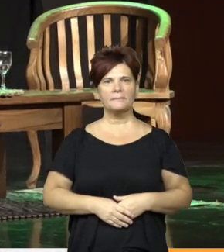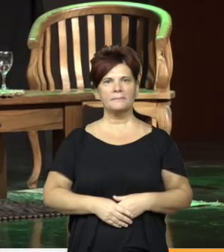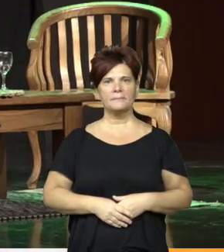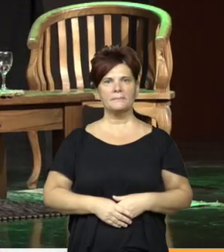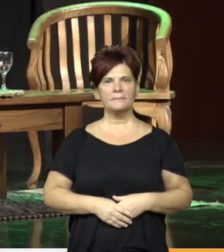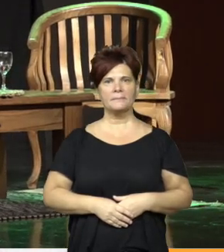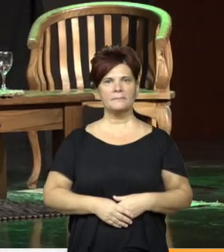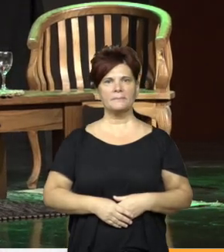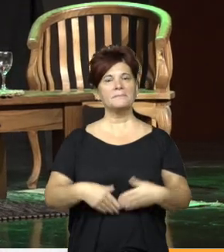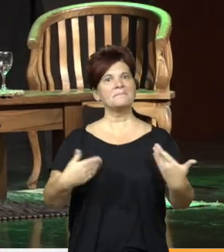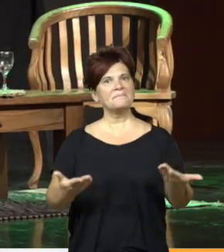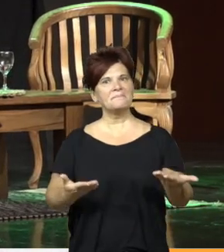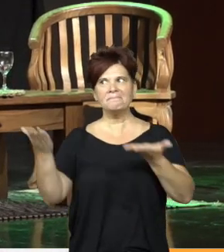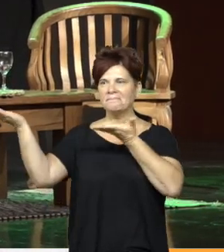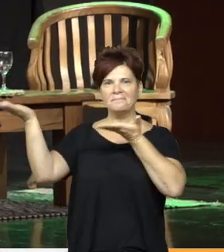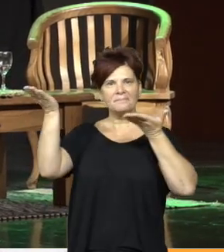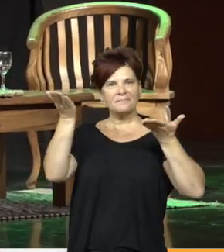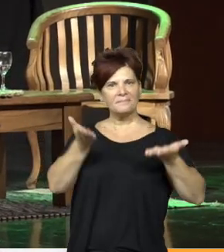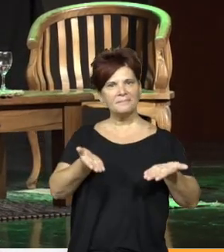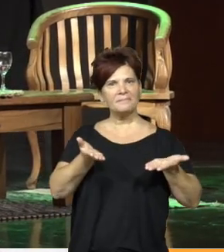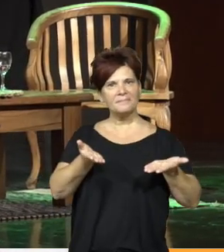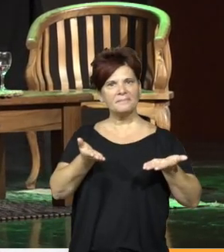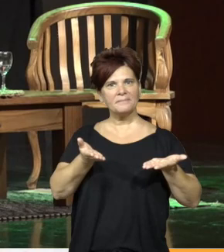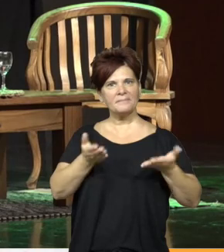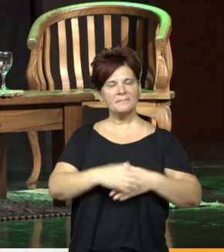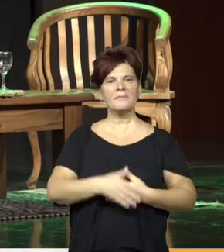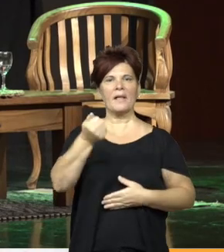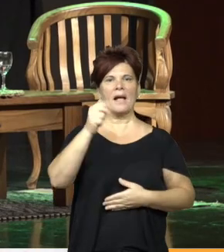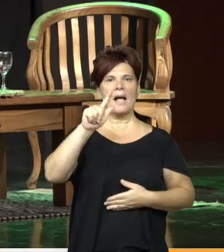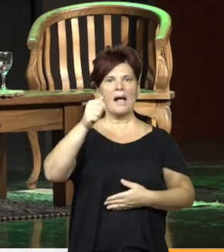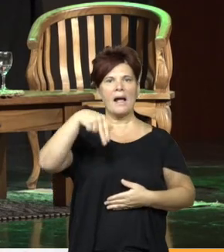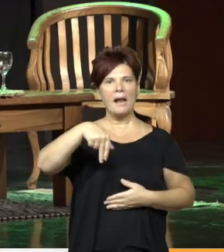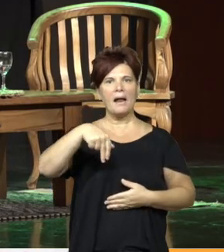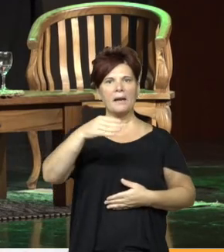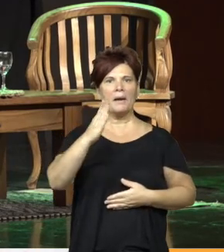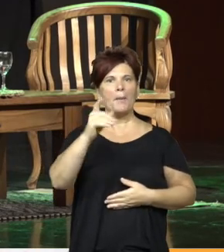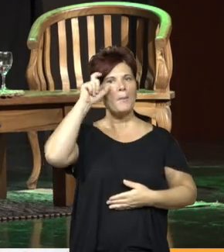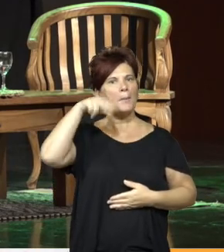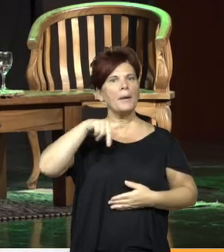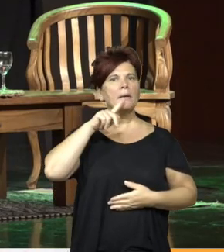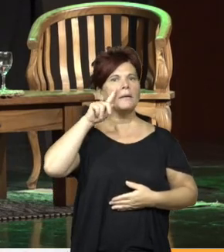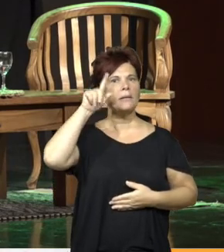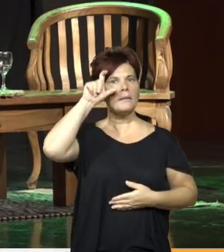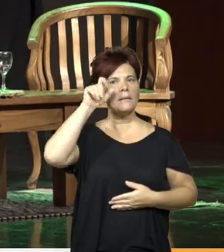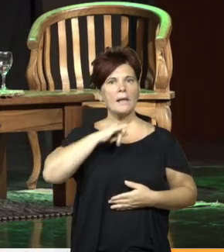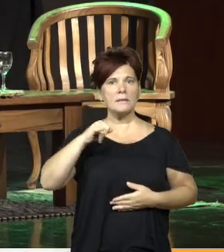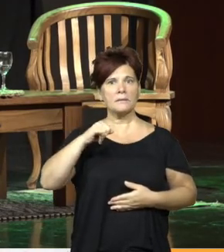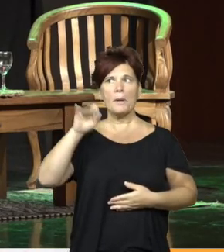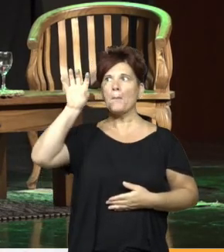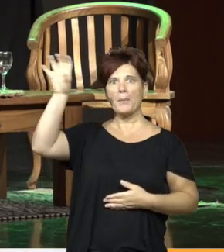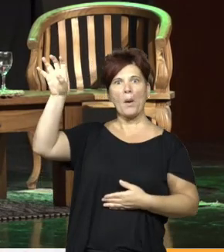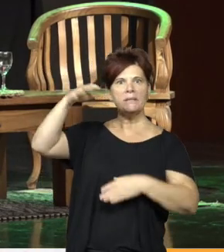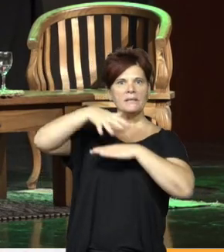bueno ahora le damos la bienvenida a Alan Diego Benítez Fortish él es de la provincia de